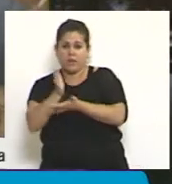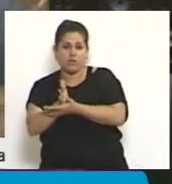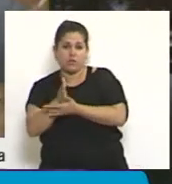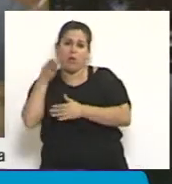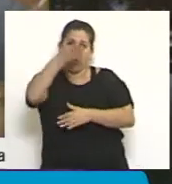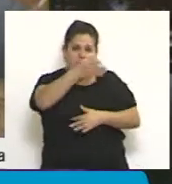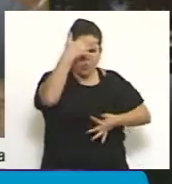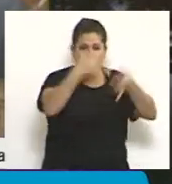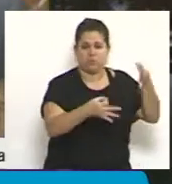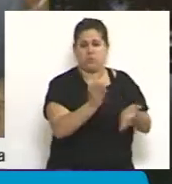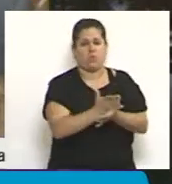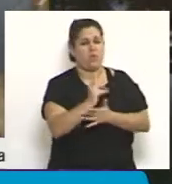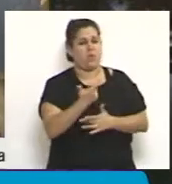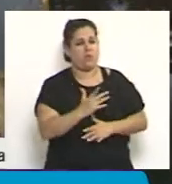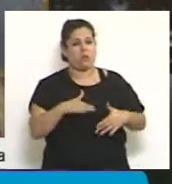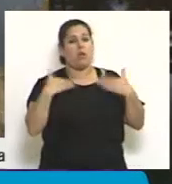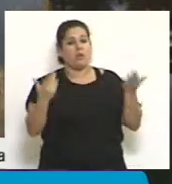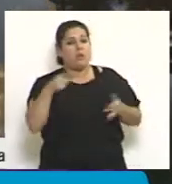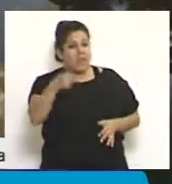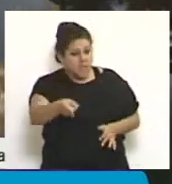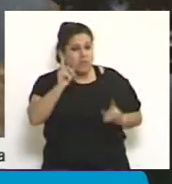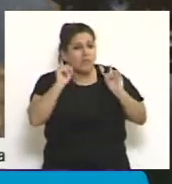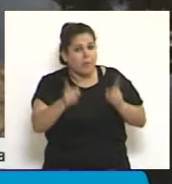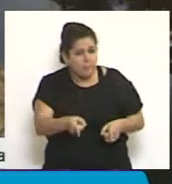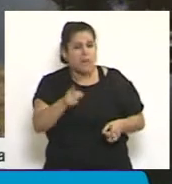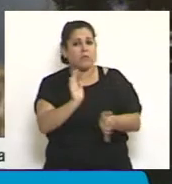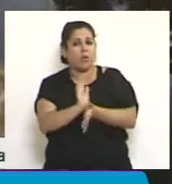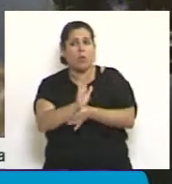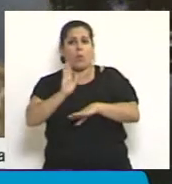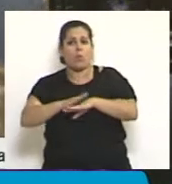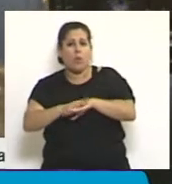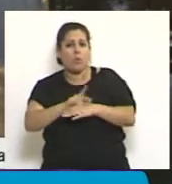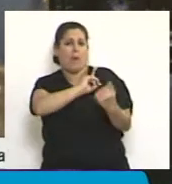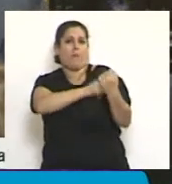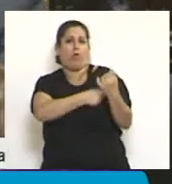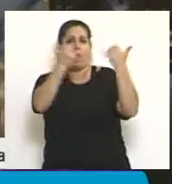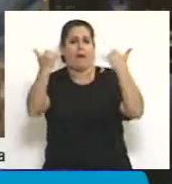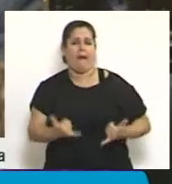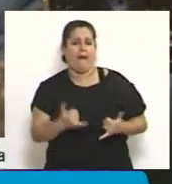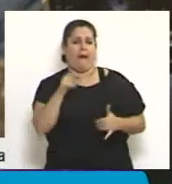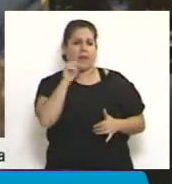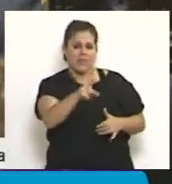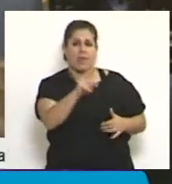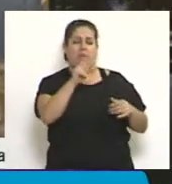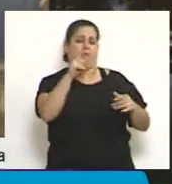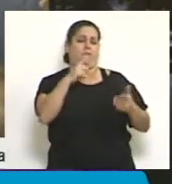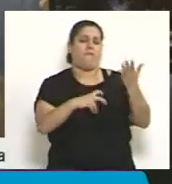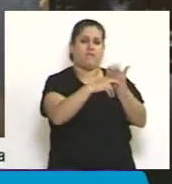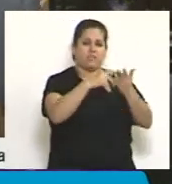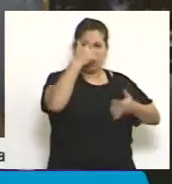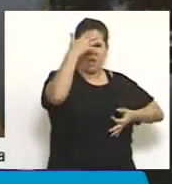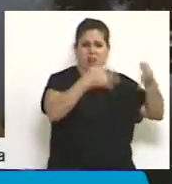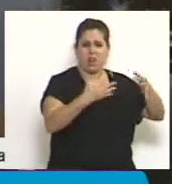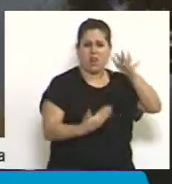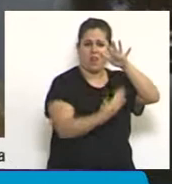justicia. Entonces, eso también es privativo de ese alto poder que tiene un procurador de acuerdo a